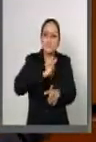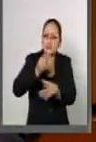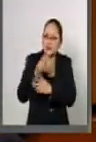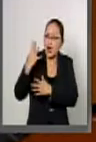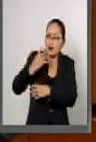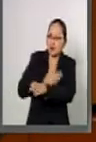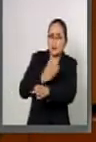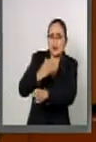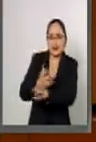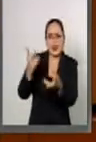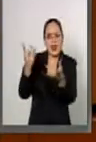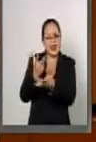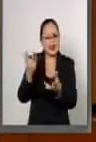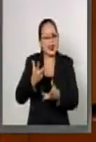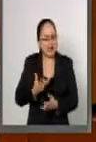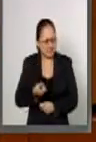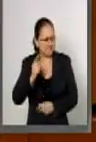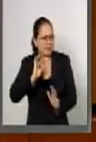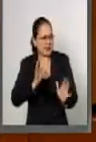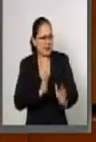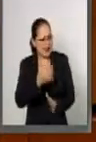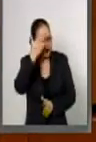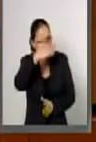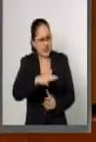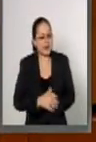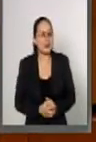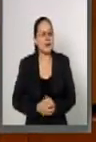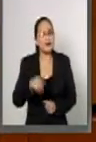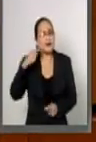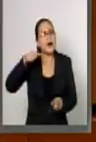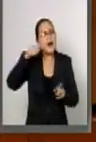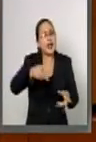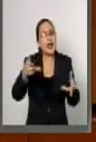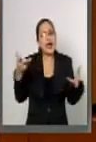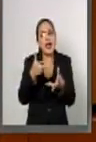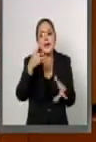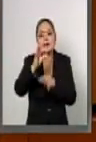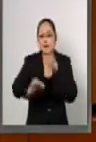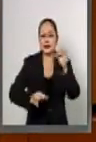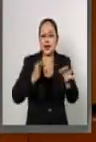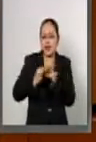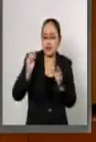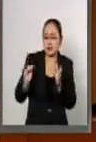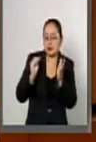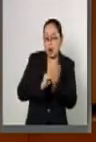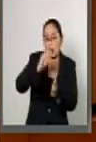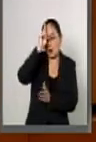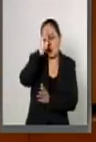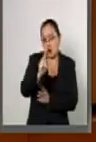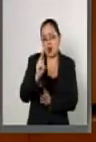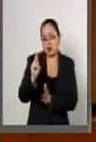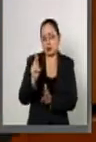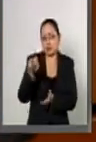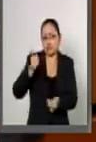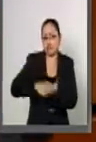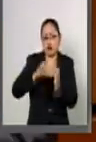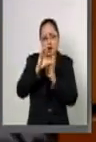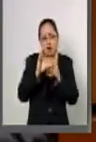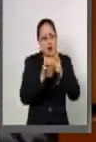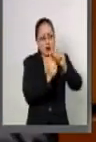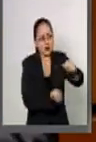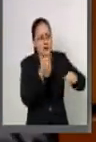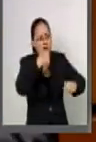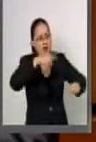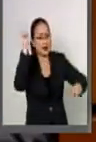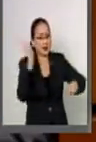compañeros senadores para que se observe y cumpla esta prohibición constitucional de discriminar a